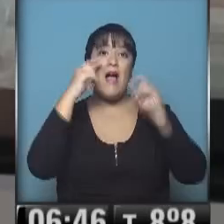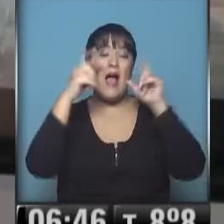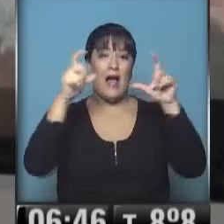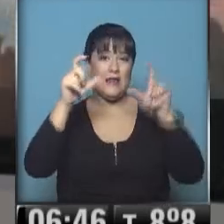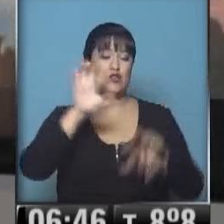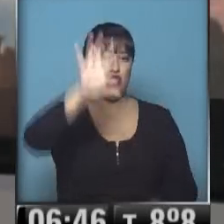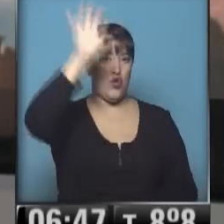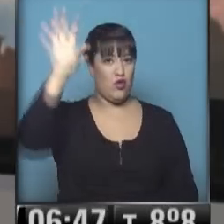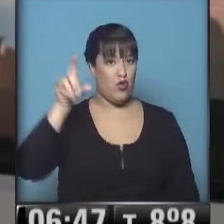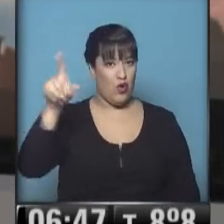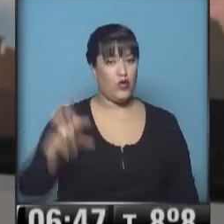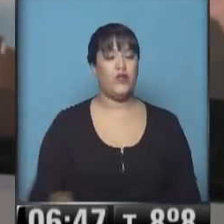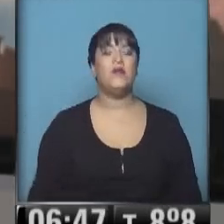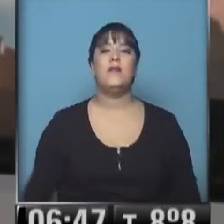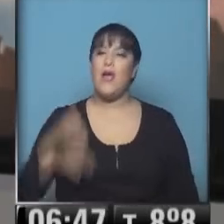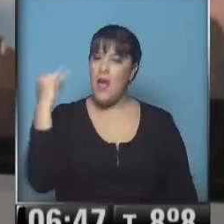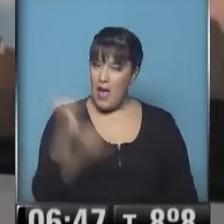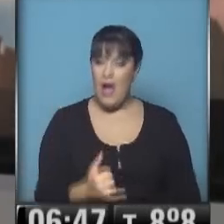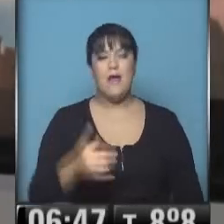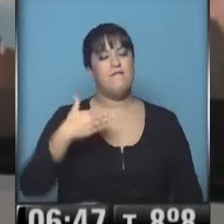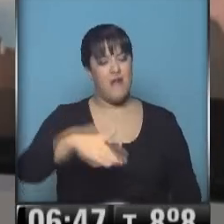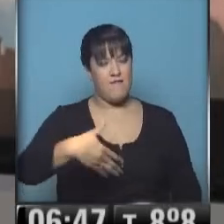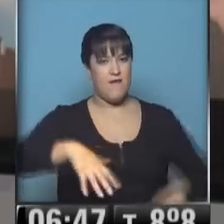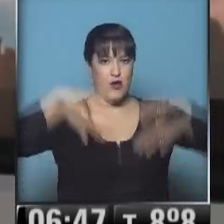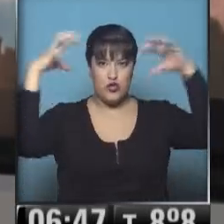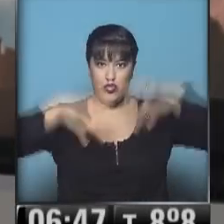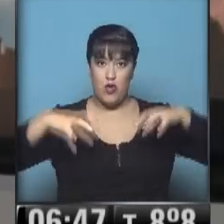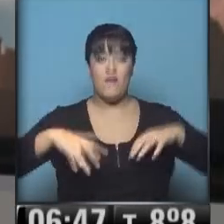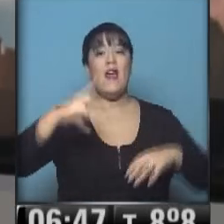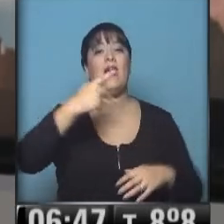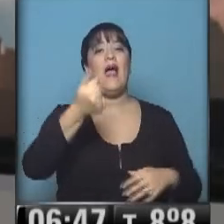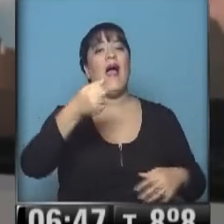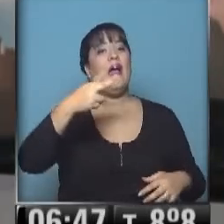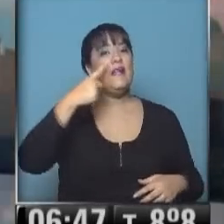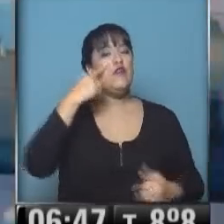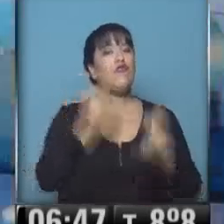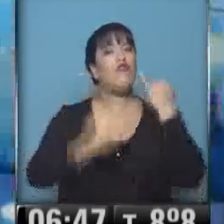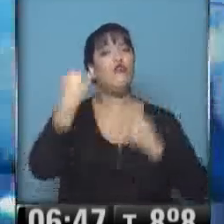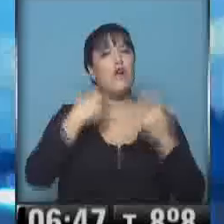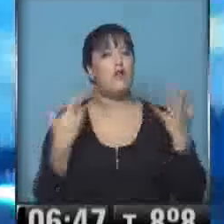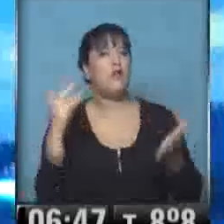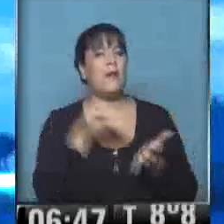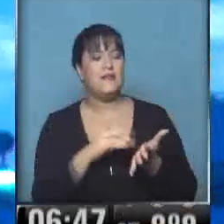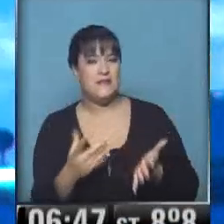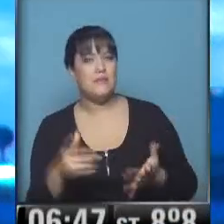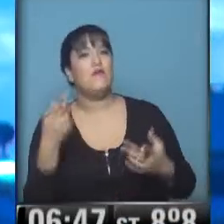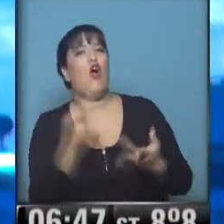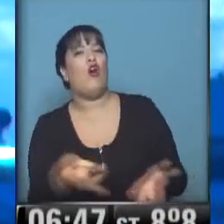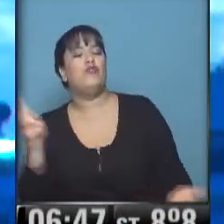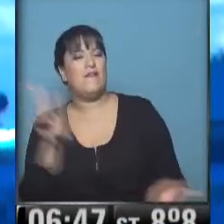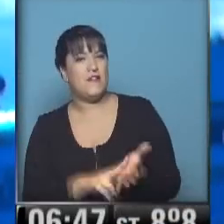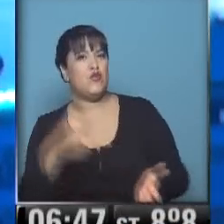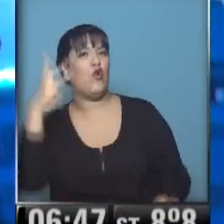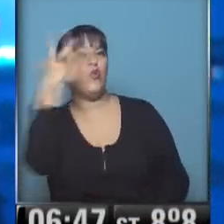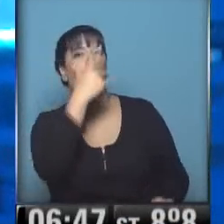entonces en el norte del litoral tienen aviso de alerta para el día de hoy. Cari, contanos con qué seguimos. Sí, tomamos contacto nuevamente con Hugo Palamara,